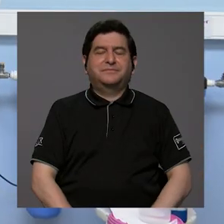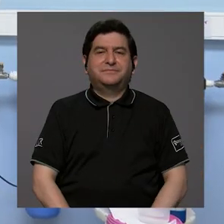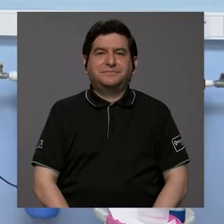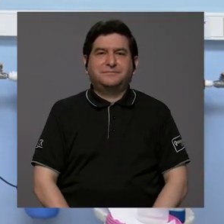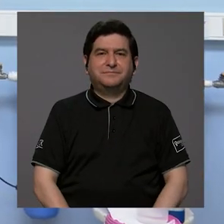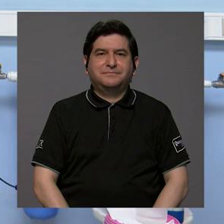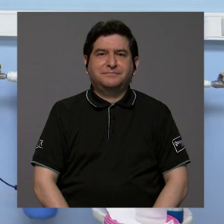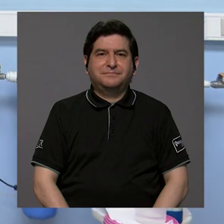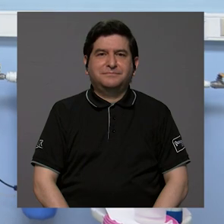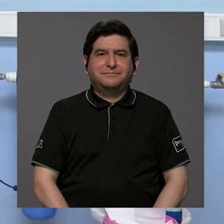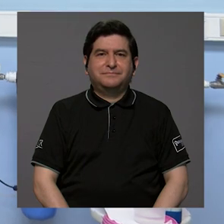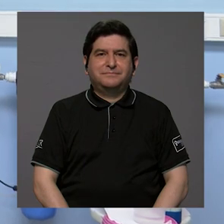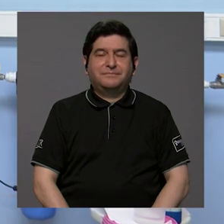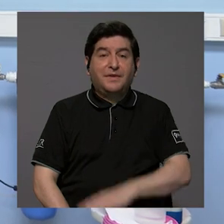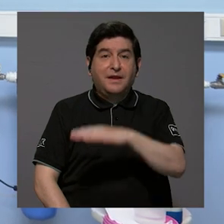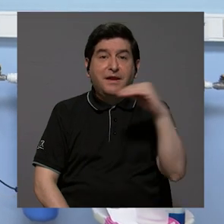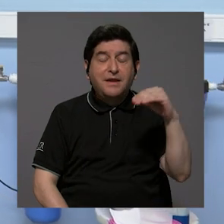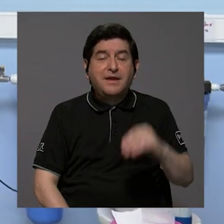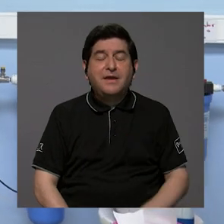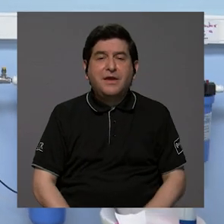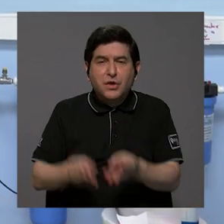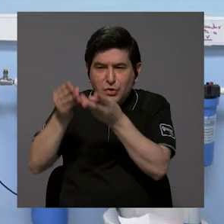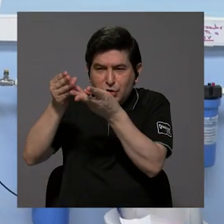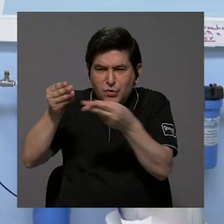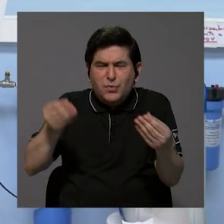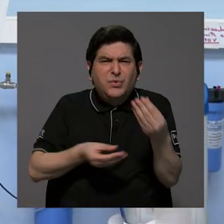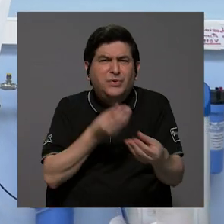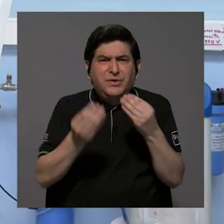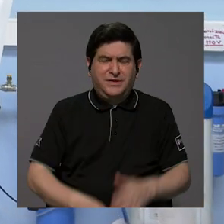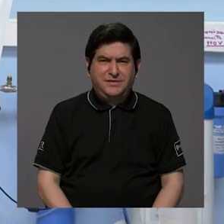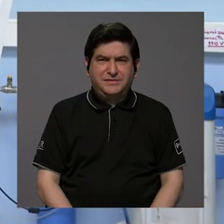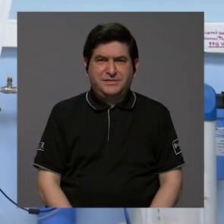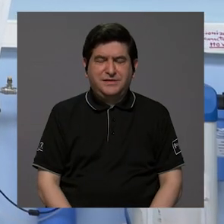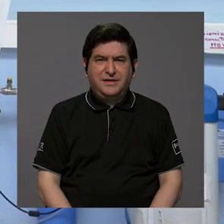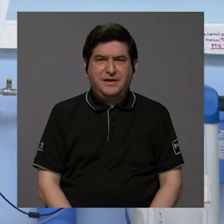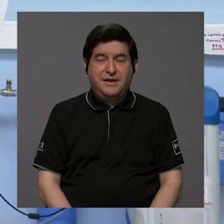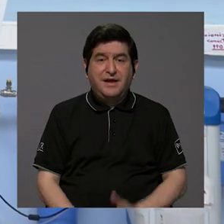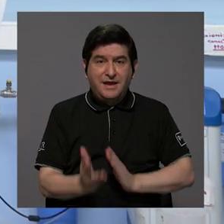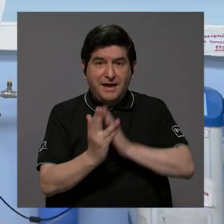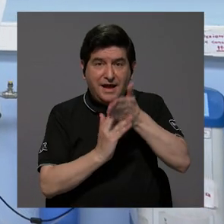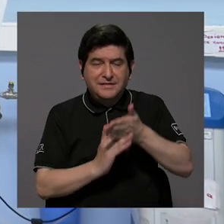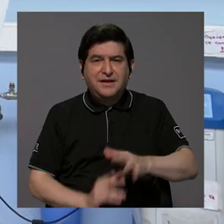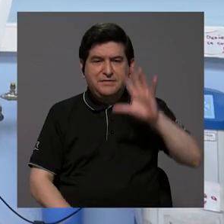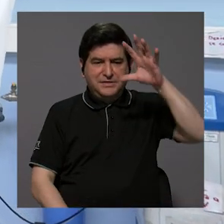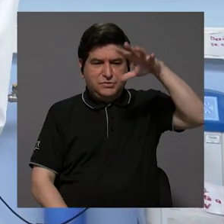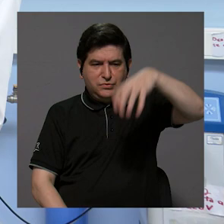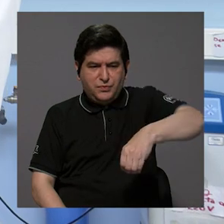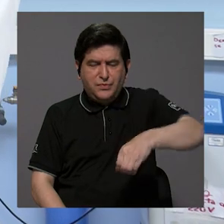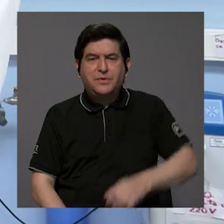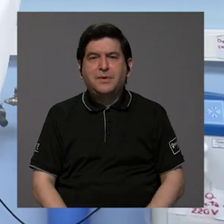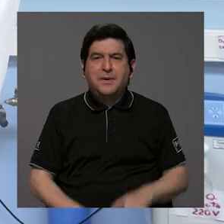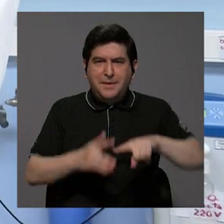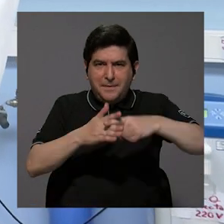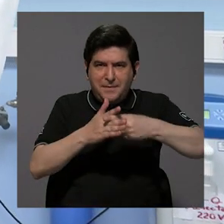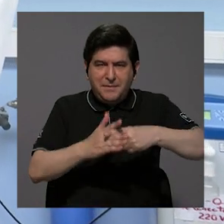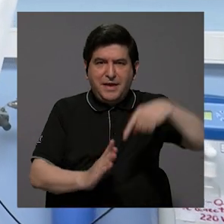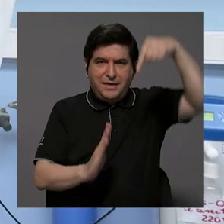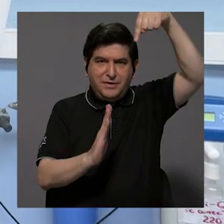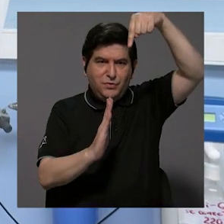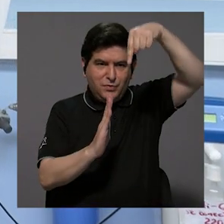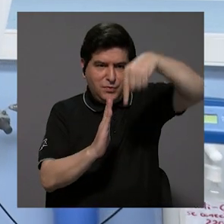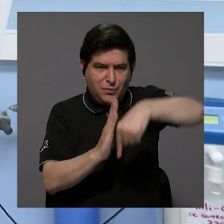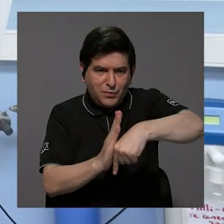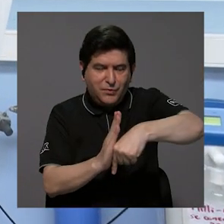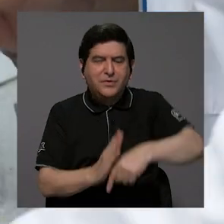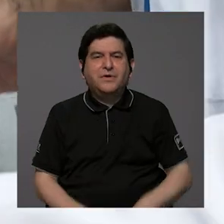en el estuario, y en el caso de los sedimentos lo que se hizo fue que se conectó con una draga, que es un dispositivo que se lanza hasta el fondo por pura